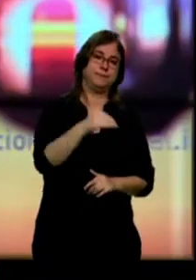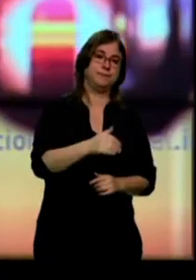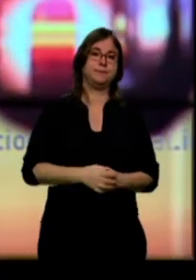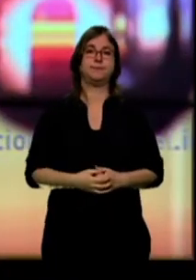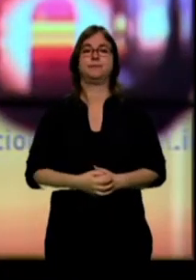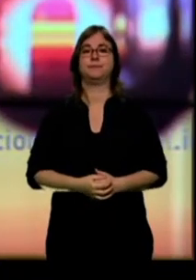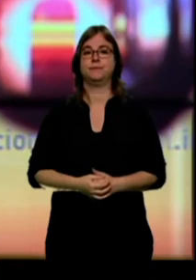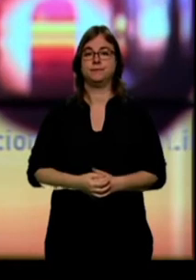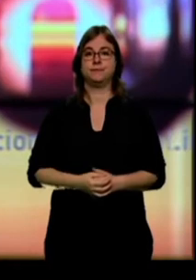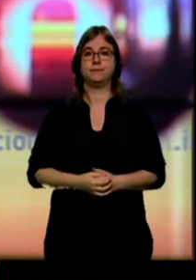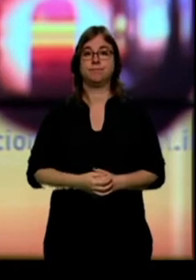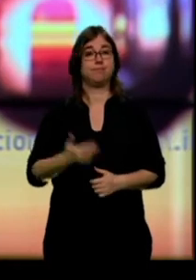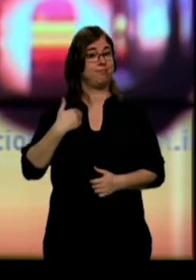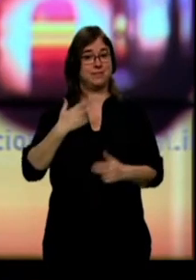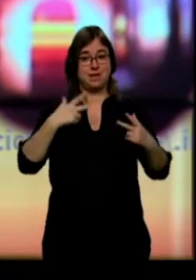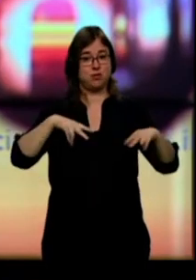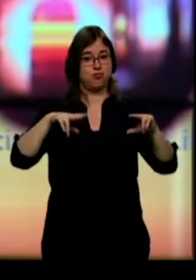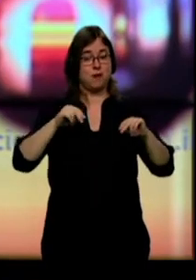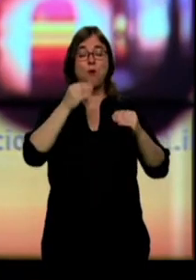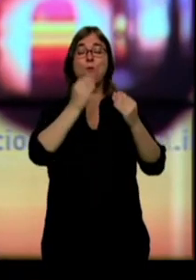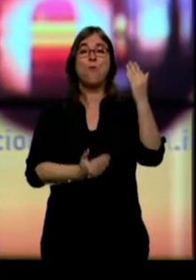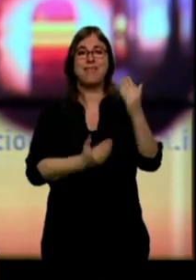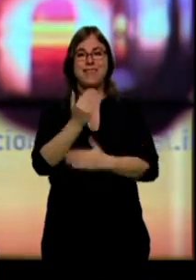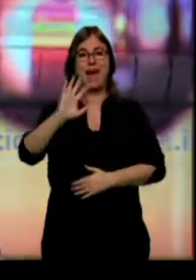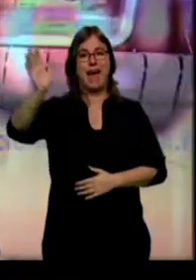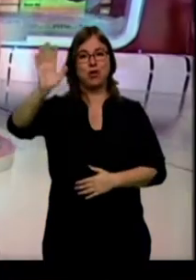Pues así nos vamos hoy. Pasen un buen día. Adiós.